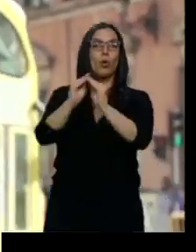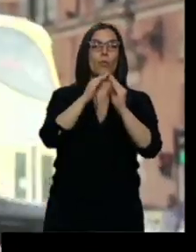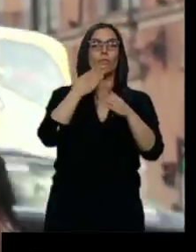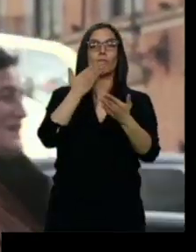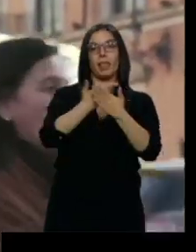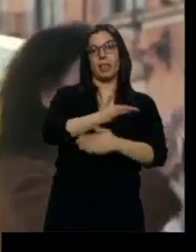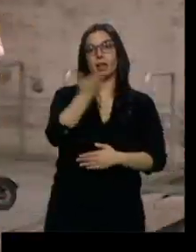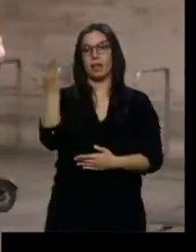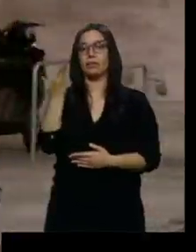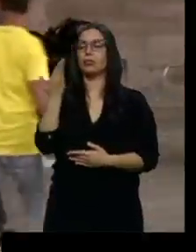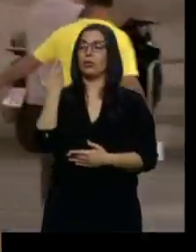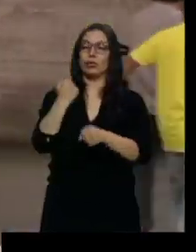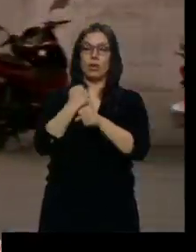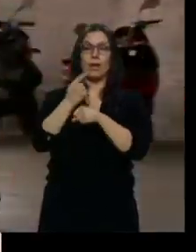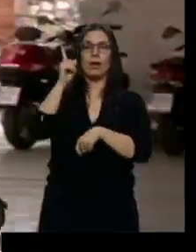hagan.